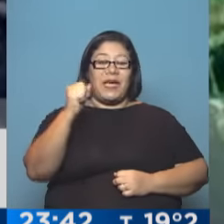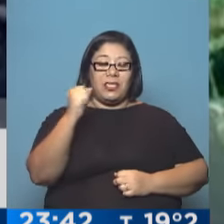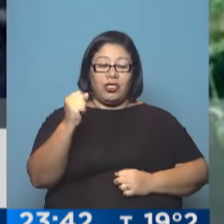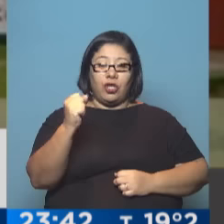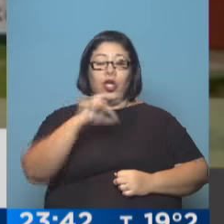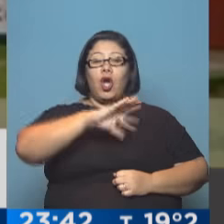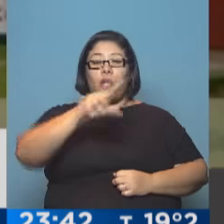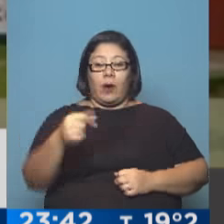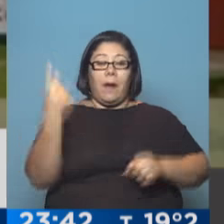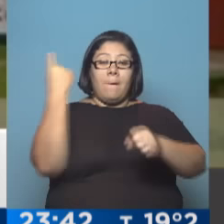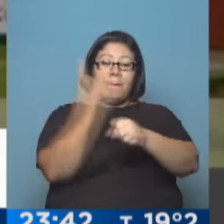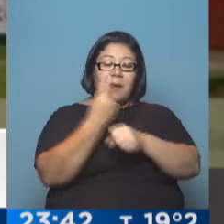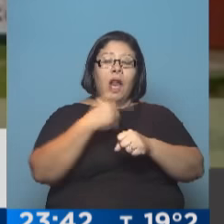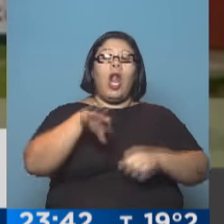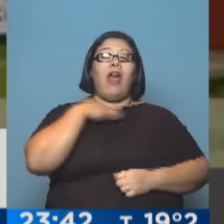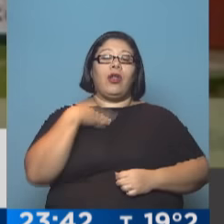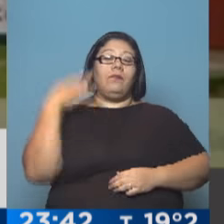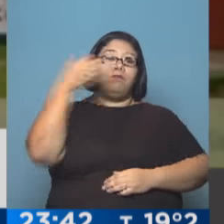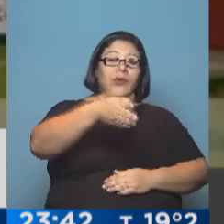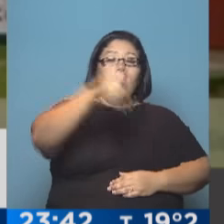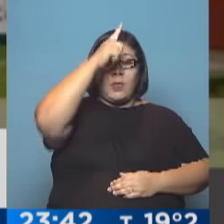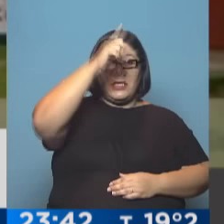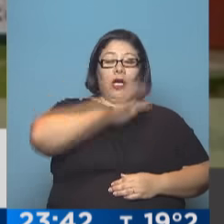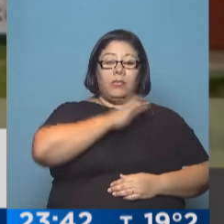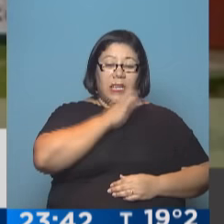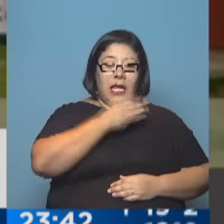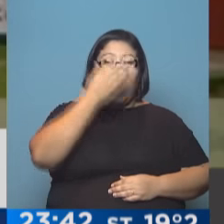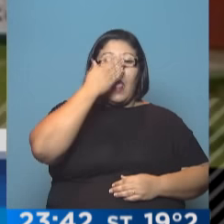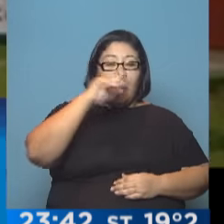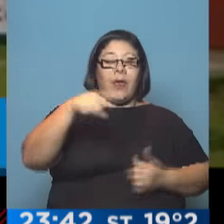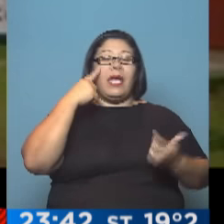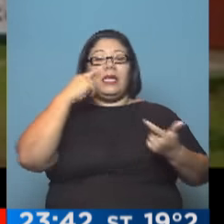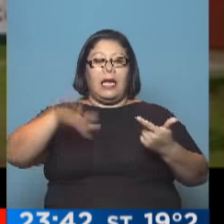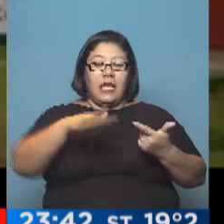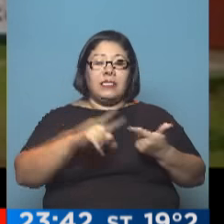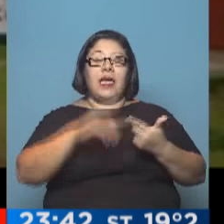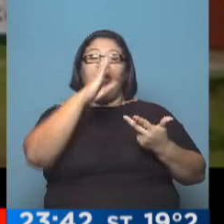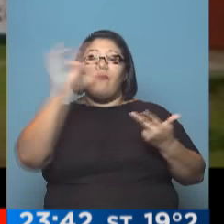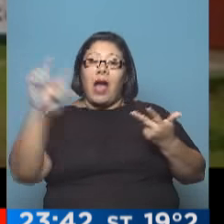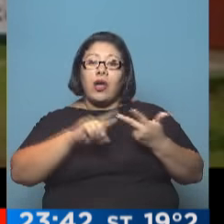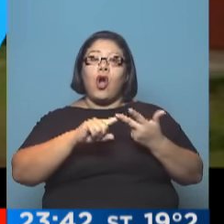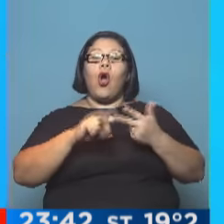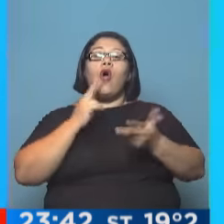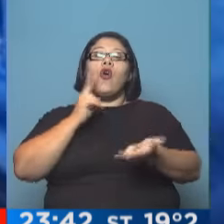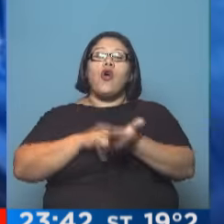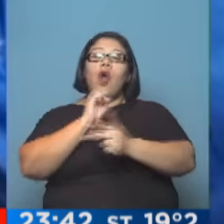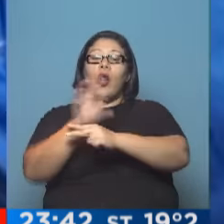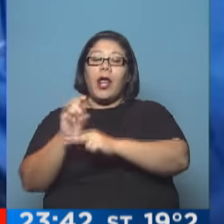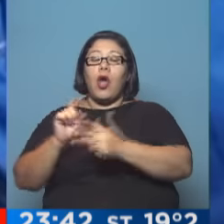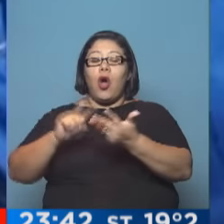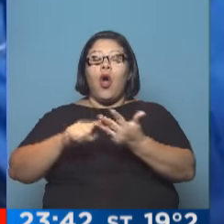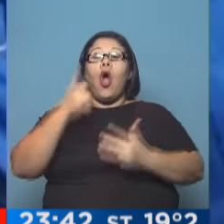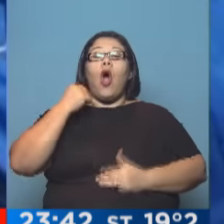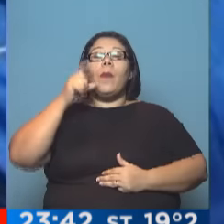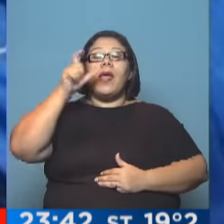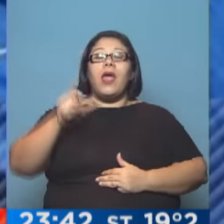comisaría y redujeron a los policías. Y después asaltaron la intendencia, el banco, el correo y a un juez. Una